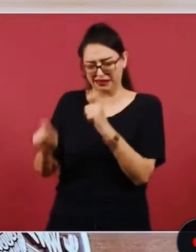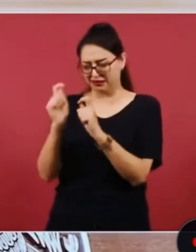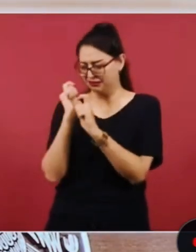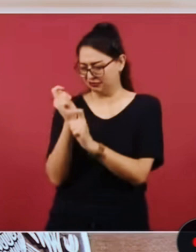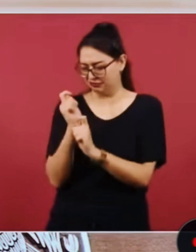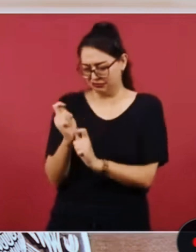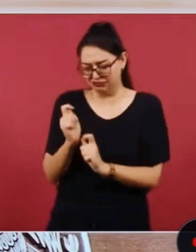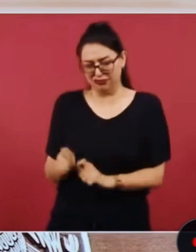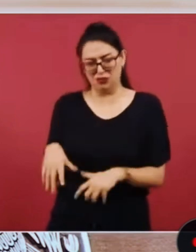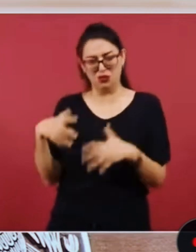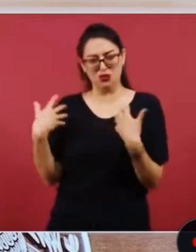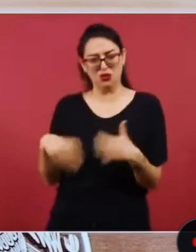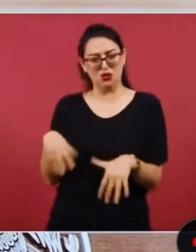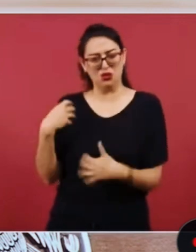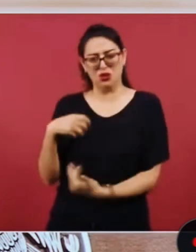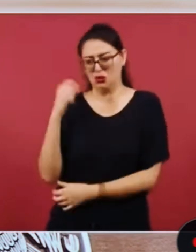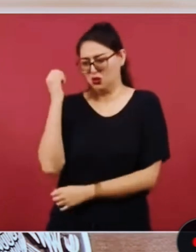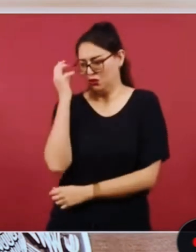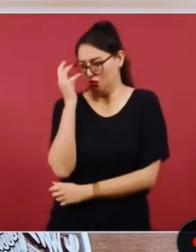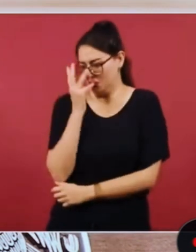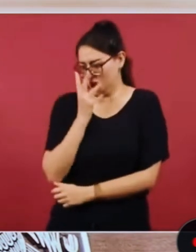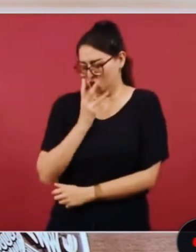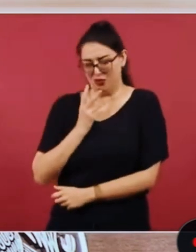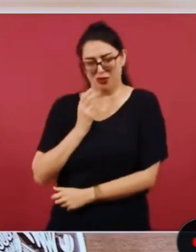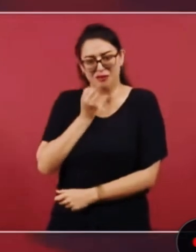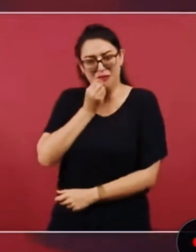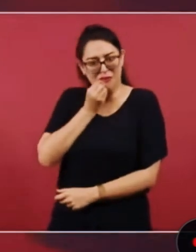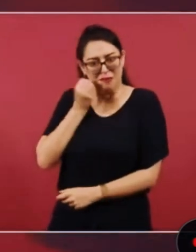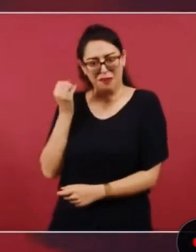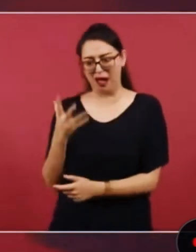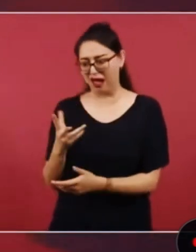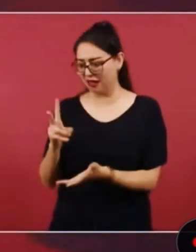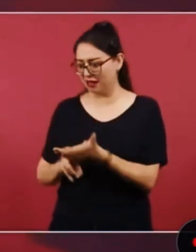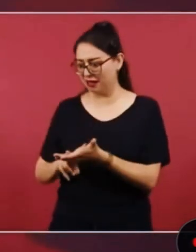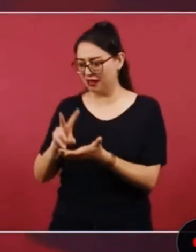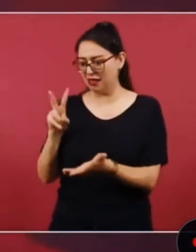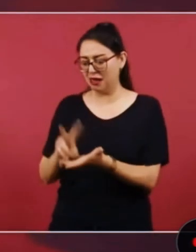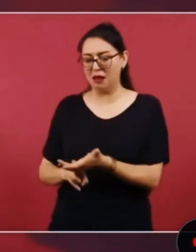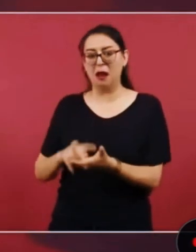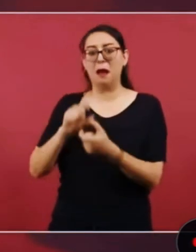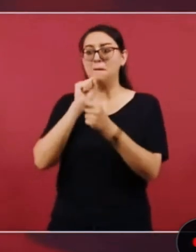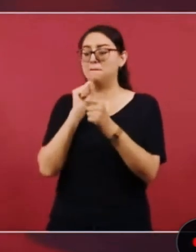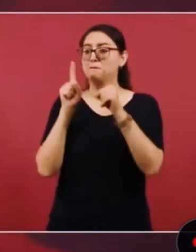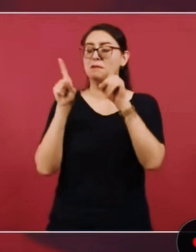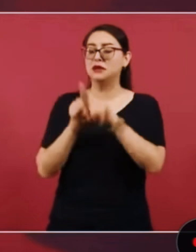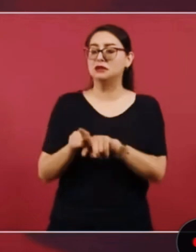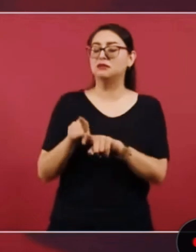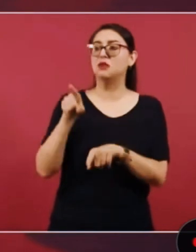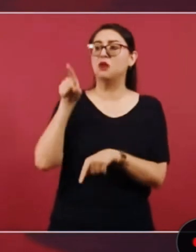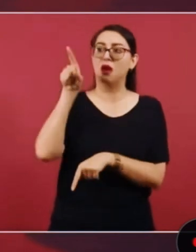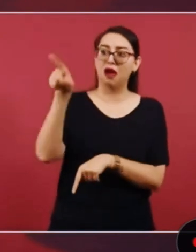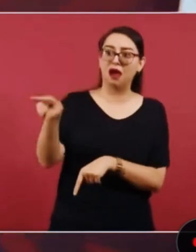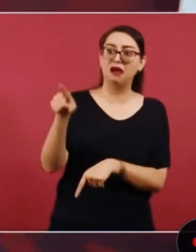todos los sitios arqueológicos de la gran nación maya